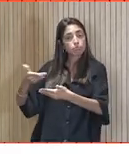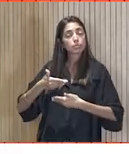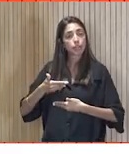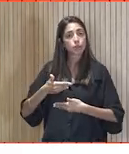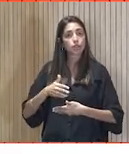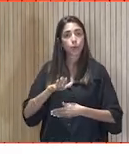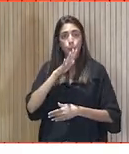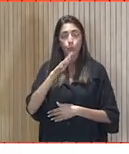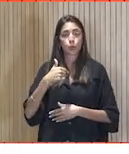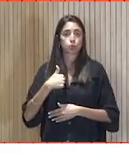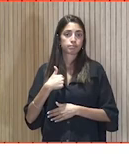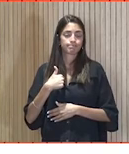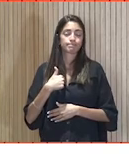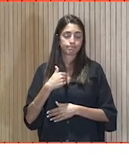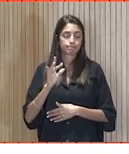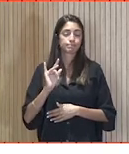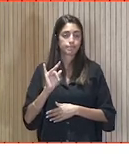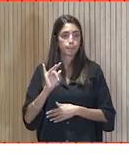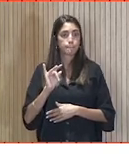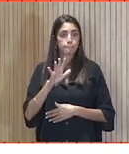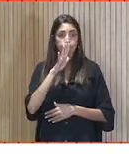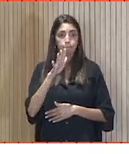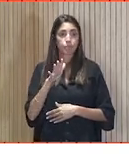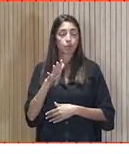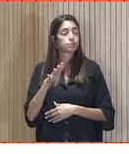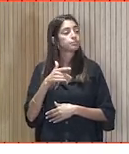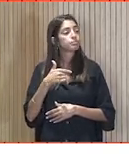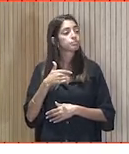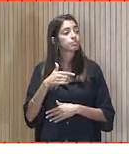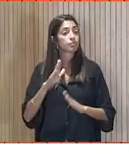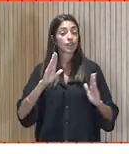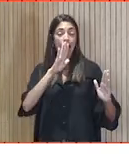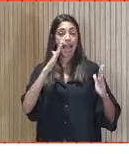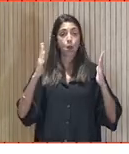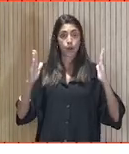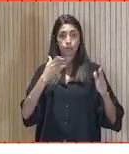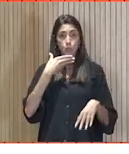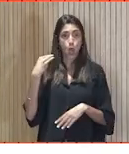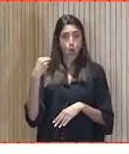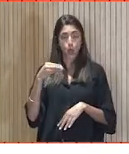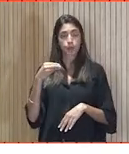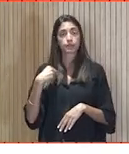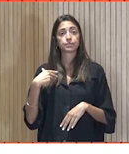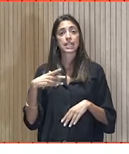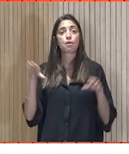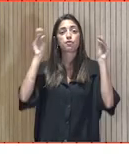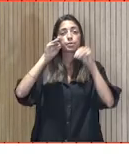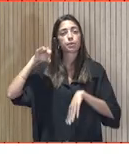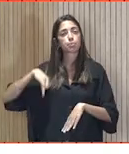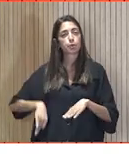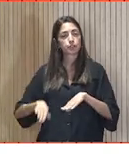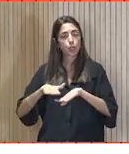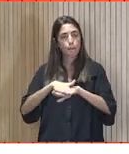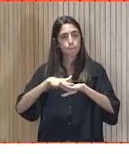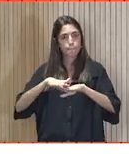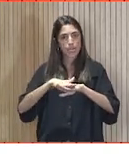Yo, mi apadrinado, estaba ahora mismo en un FP básica y lo tenía